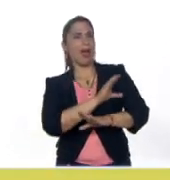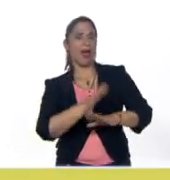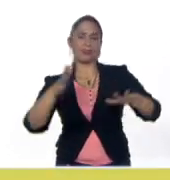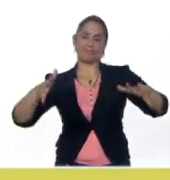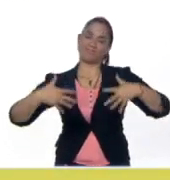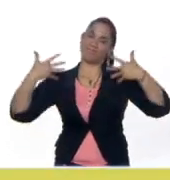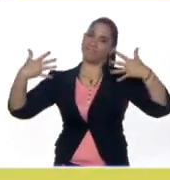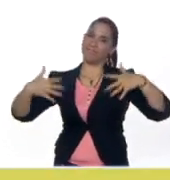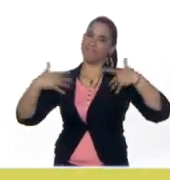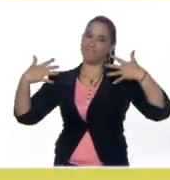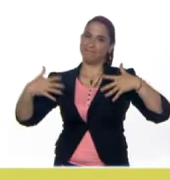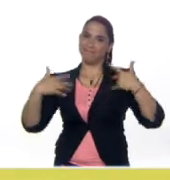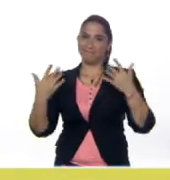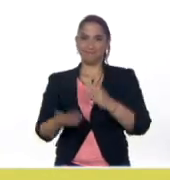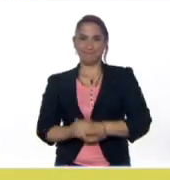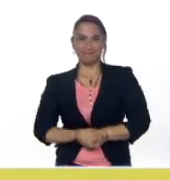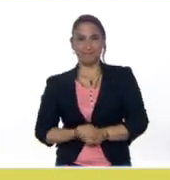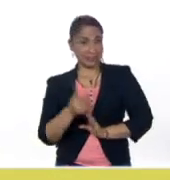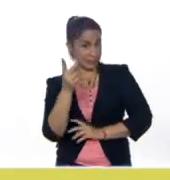Cantamos alegremente